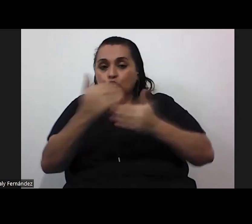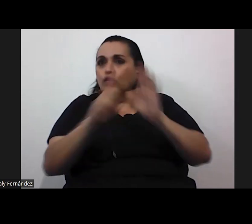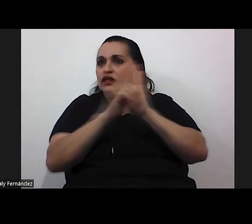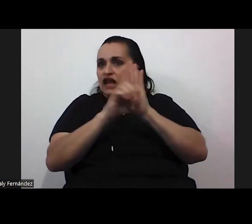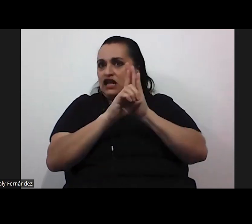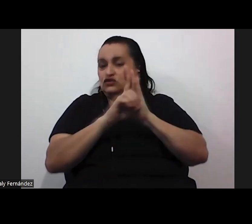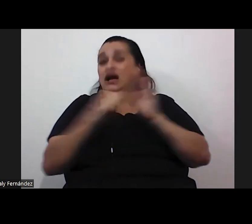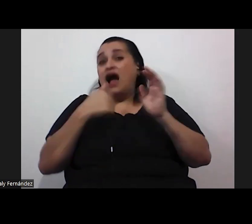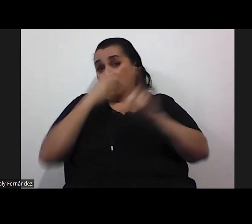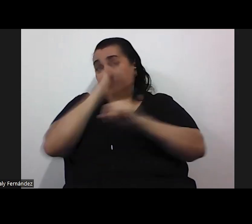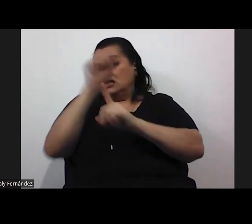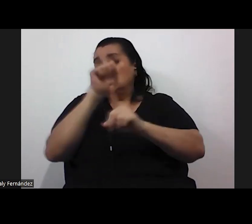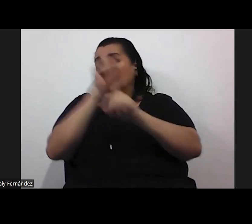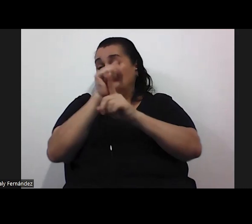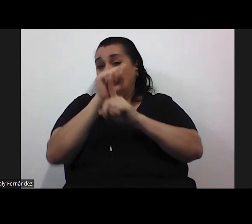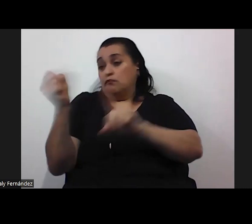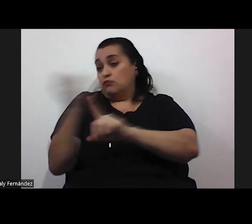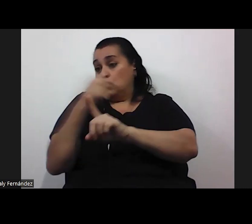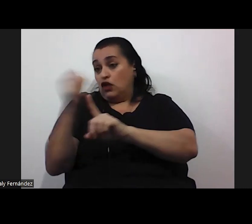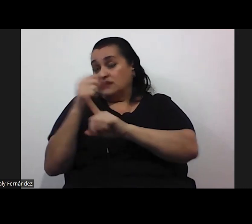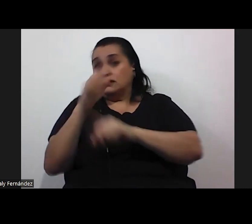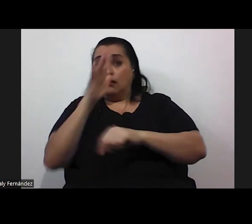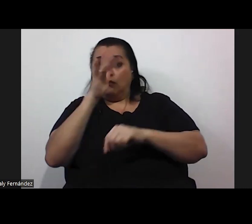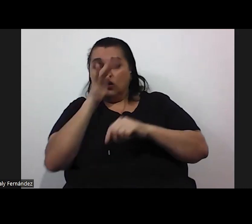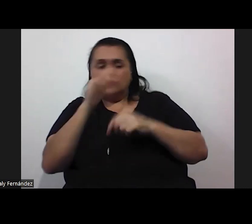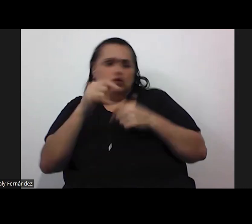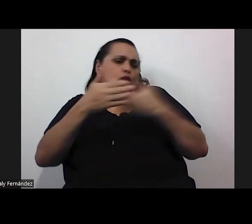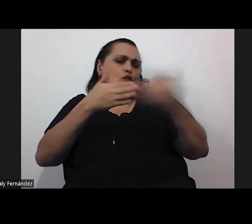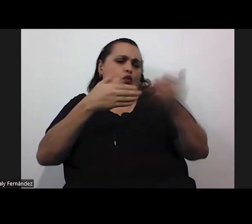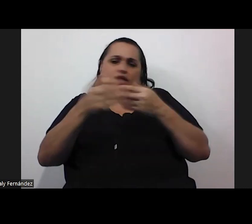o de bullying activémosla como cualquier persona estudiante